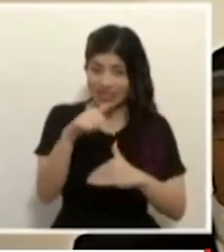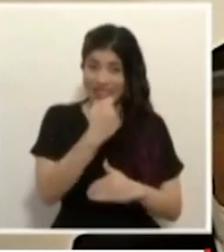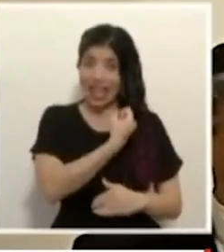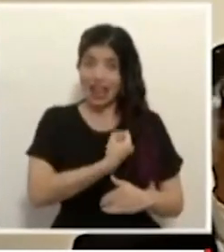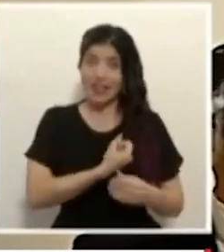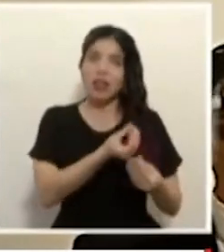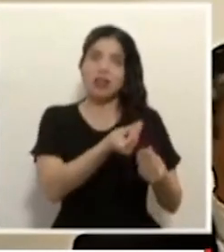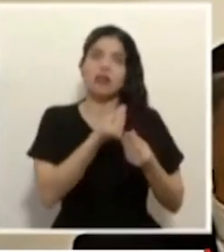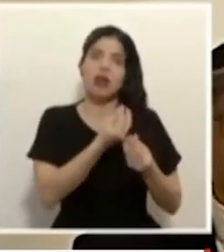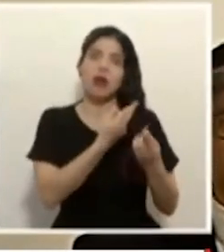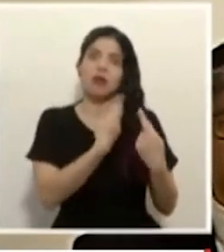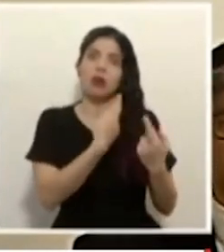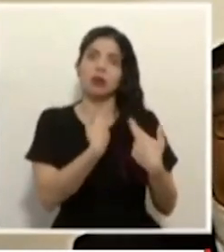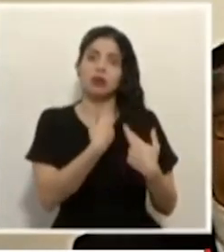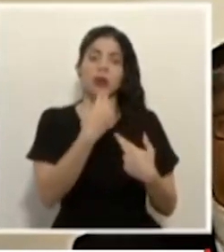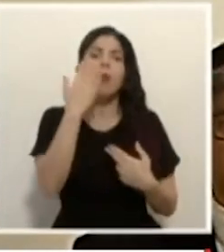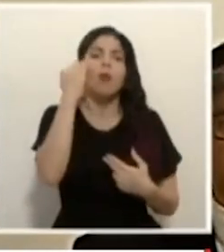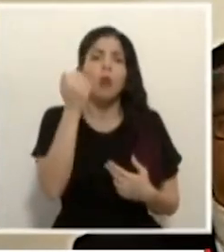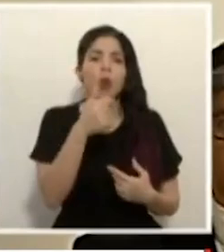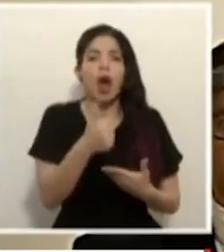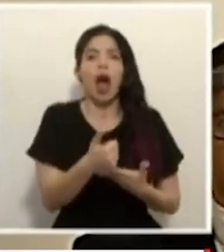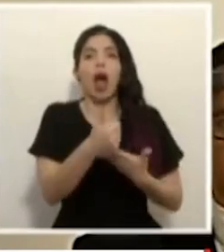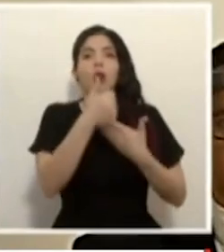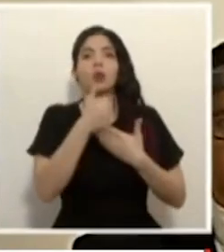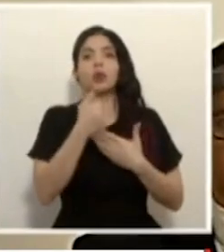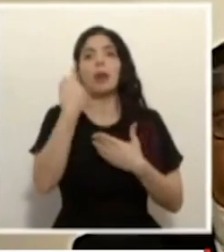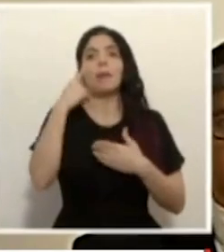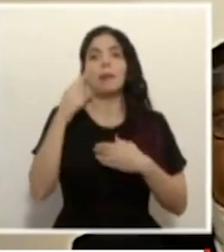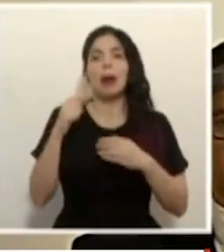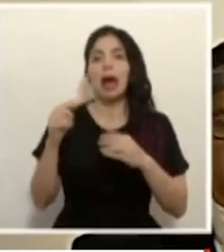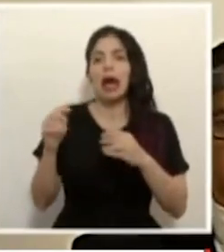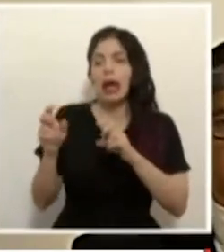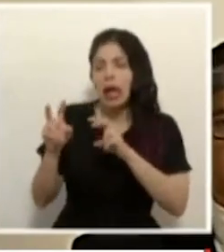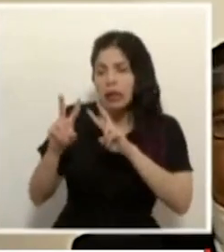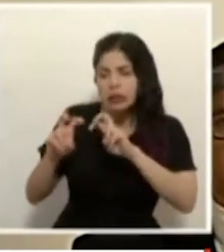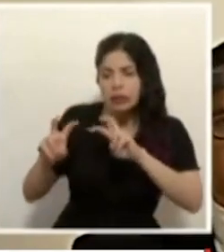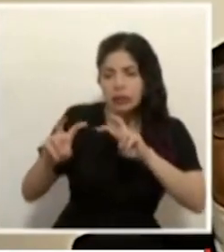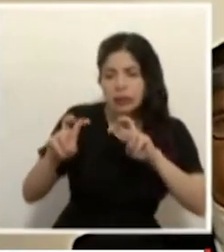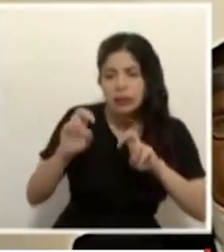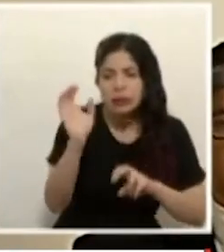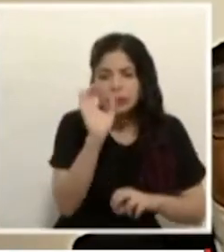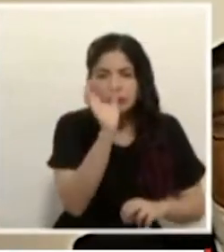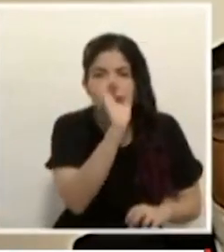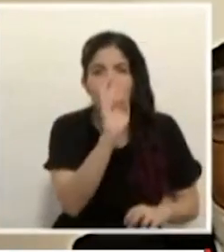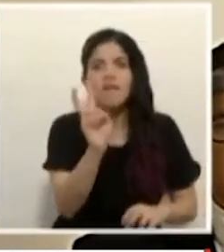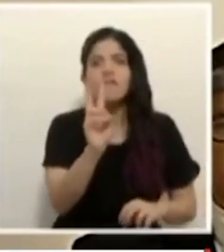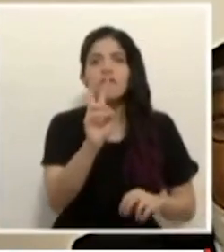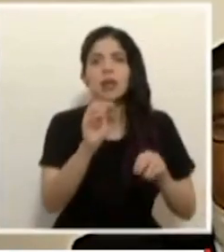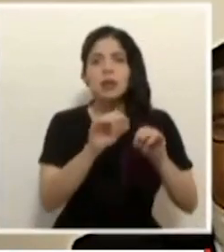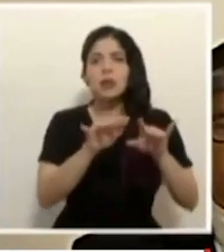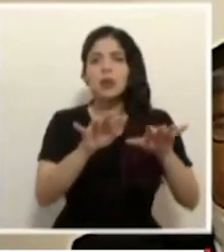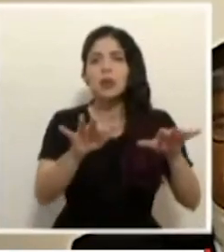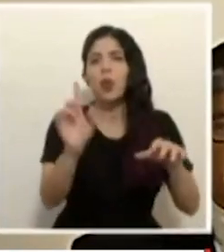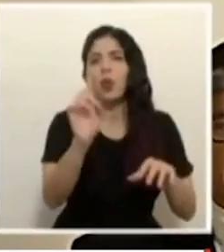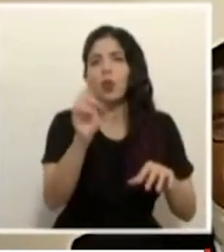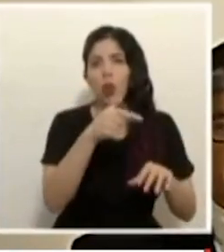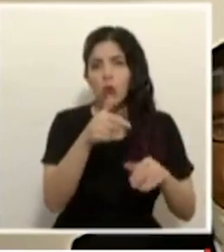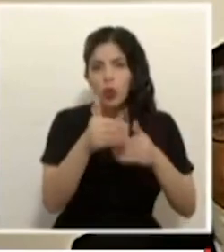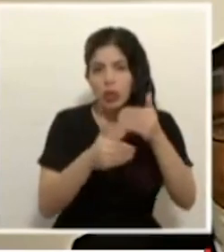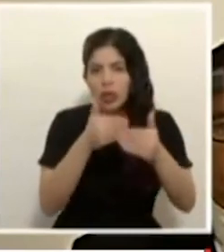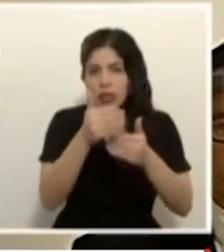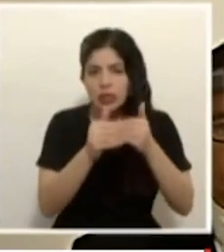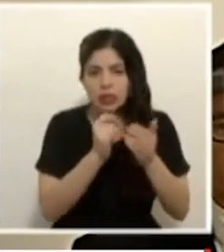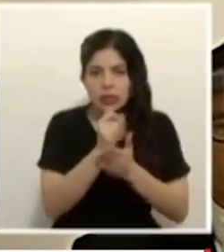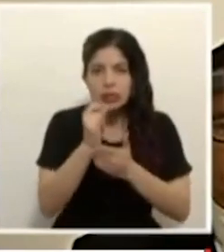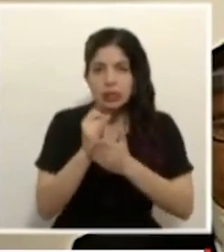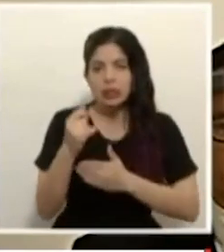materia de que podamos acercarnos al rastro del virus. Y quiero agradecer ese trabajo que se viene llevando adelante por